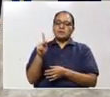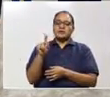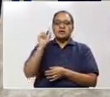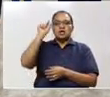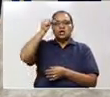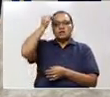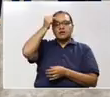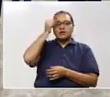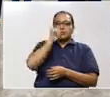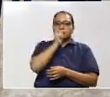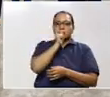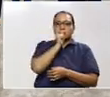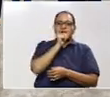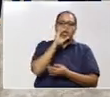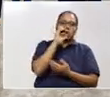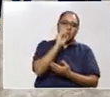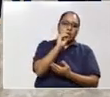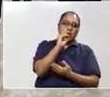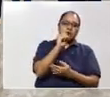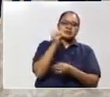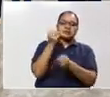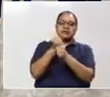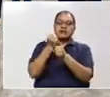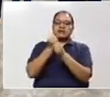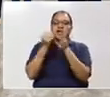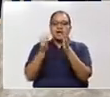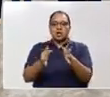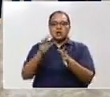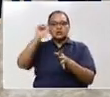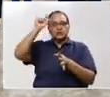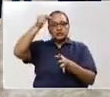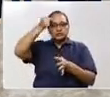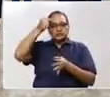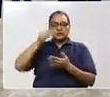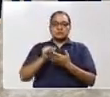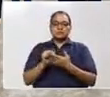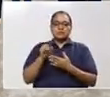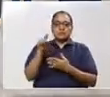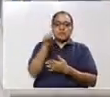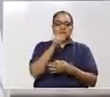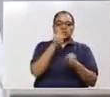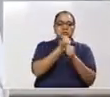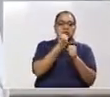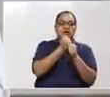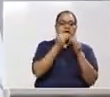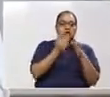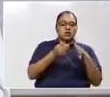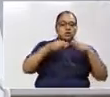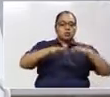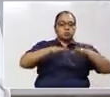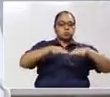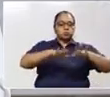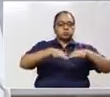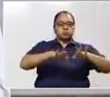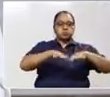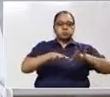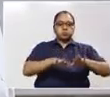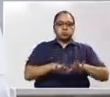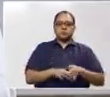empleadores en el caso de la maquila. Para los trabajadores de la maquila, repito, que llegaran a caer en esa suspensión.